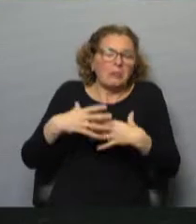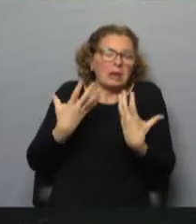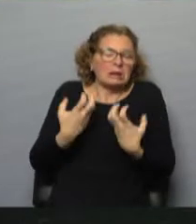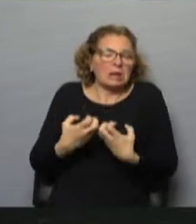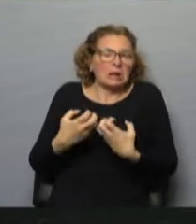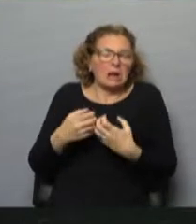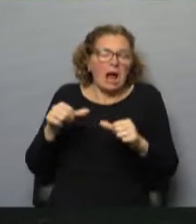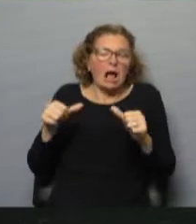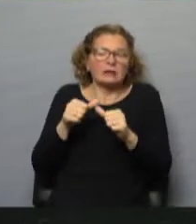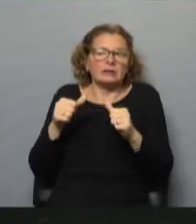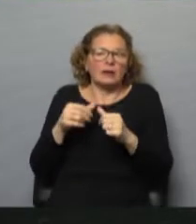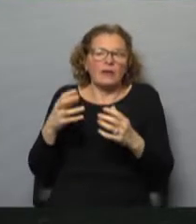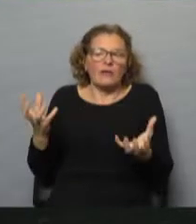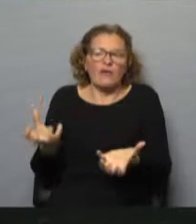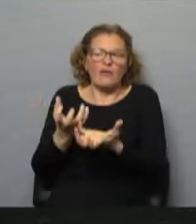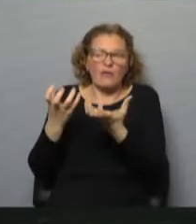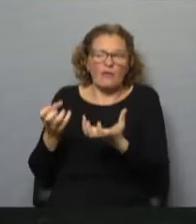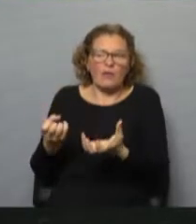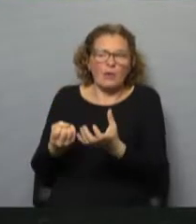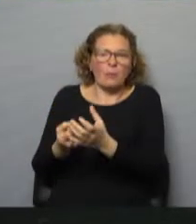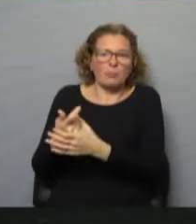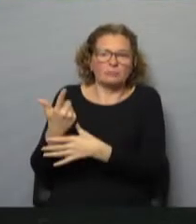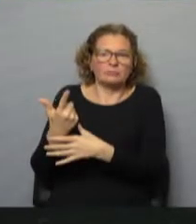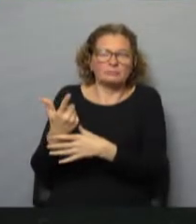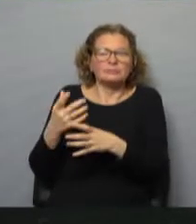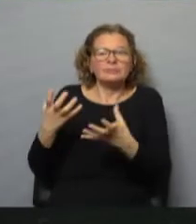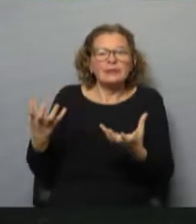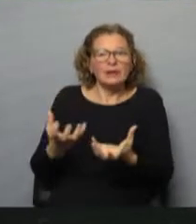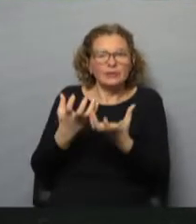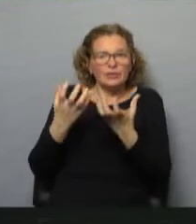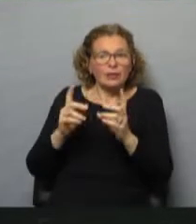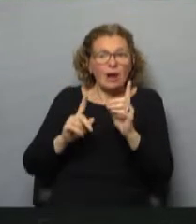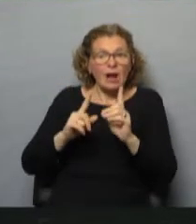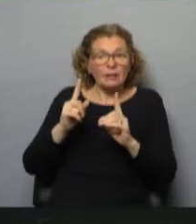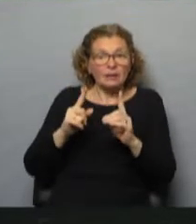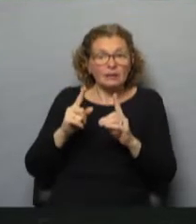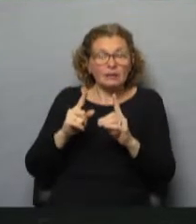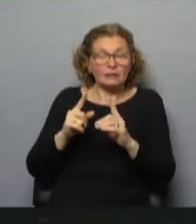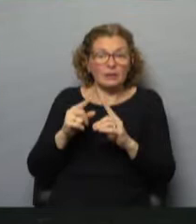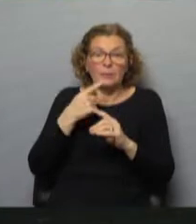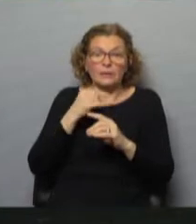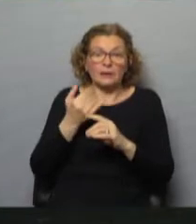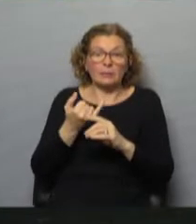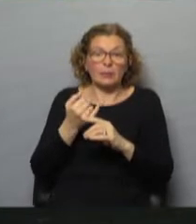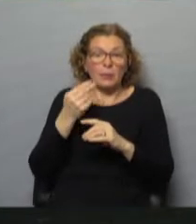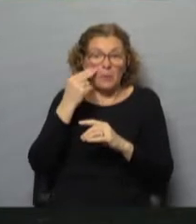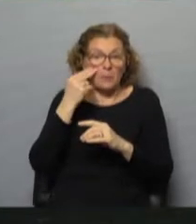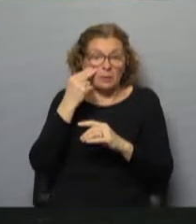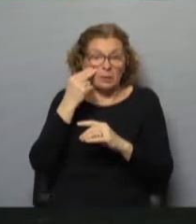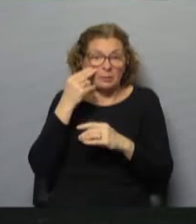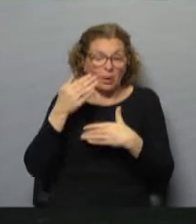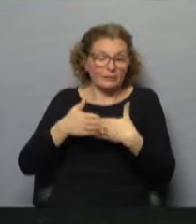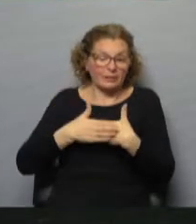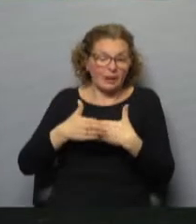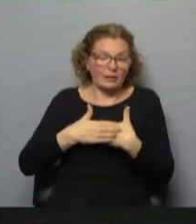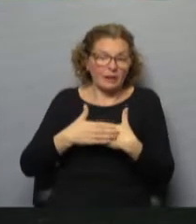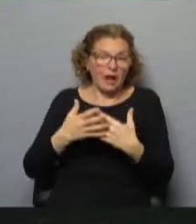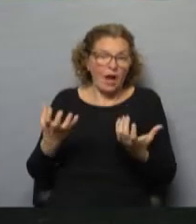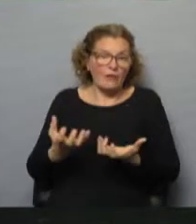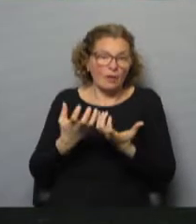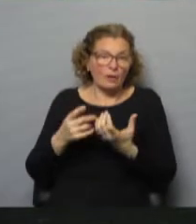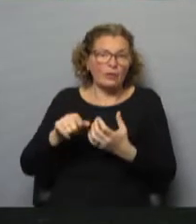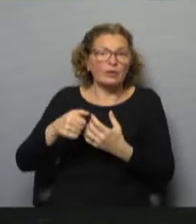de prender fuego. También puede haber incendios involuntarios que se generan a partir de, bueno, generar un fuego cercano que termina